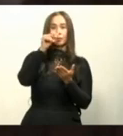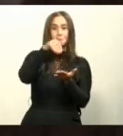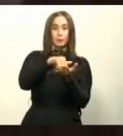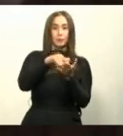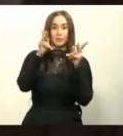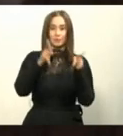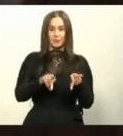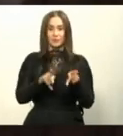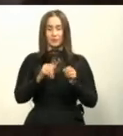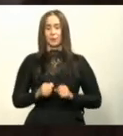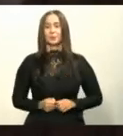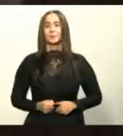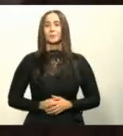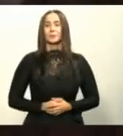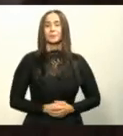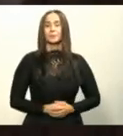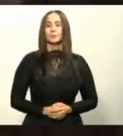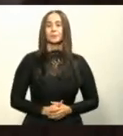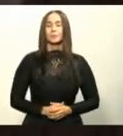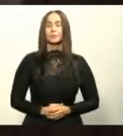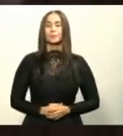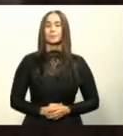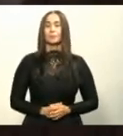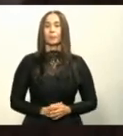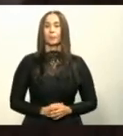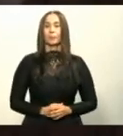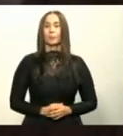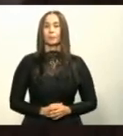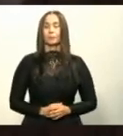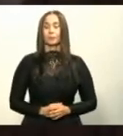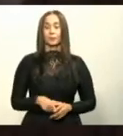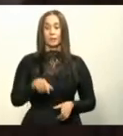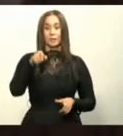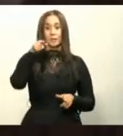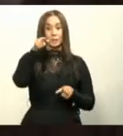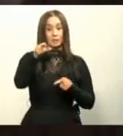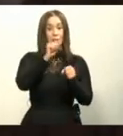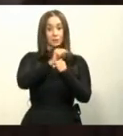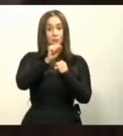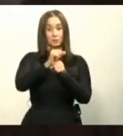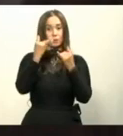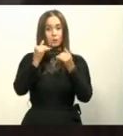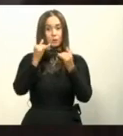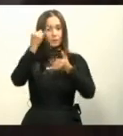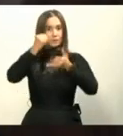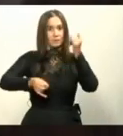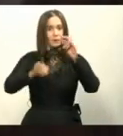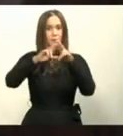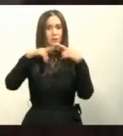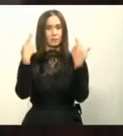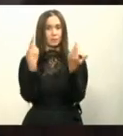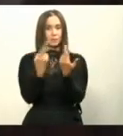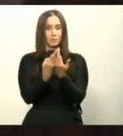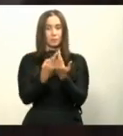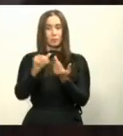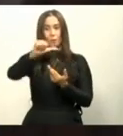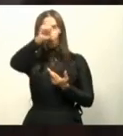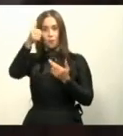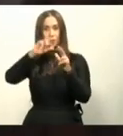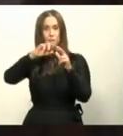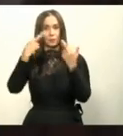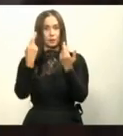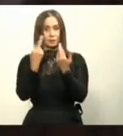Y esa es una labor que como saliendo de estas reuniones vamos a una reunión virtual, la vicepresidencia y nosotros